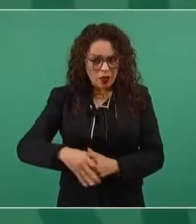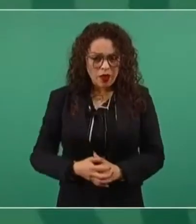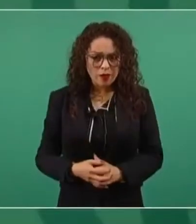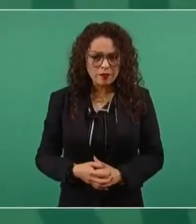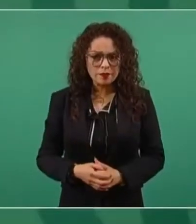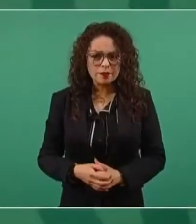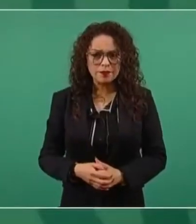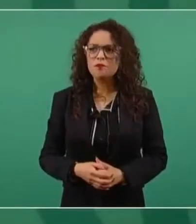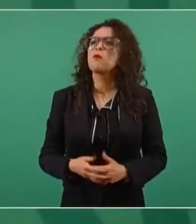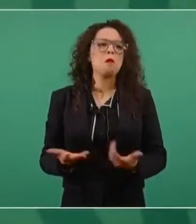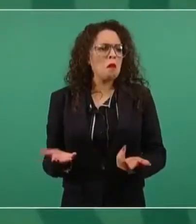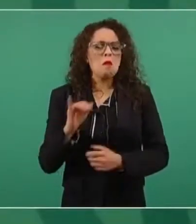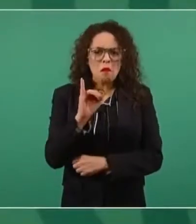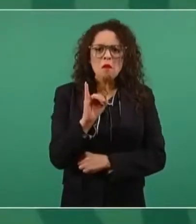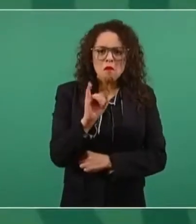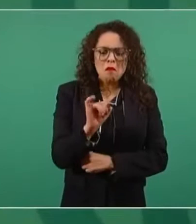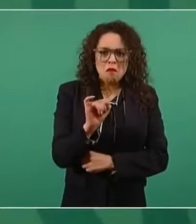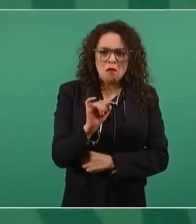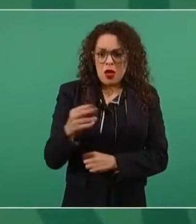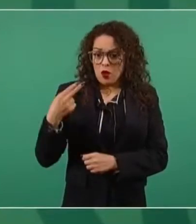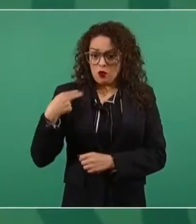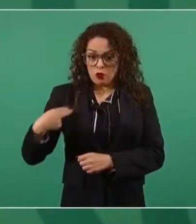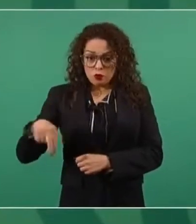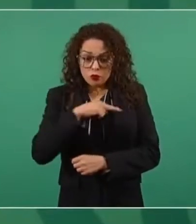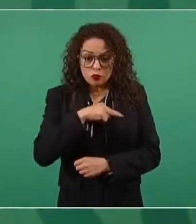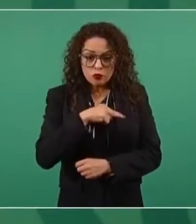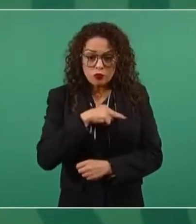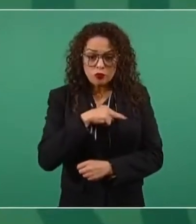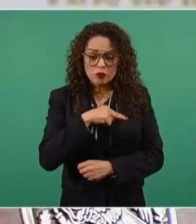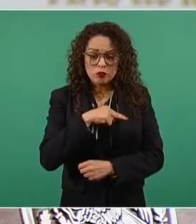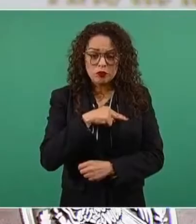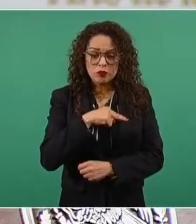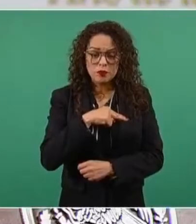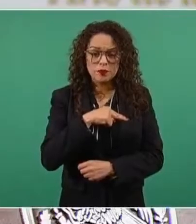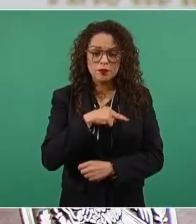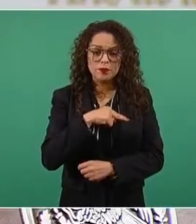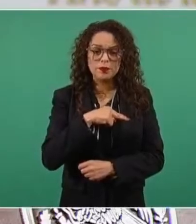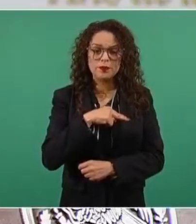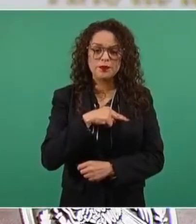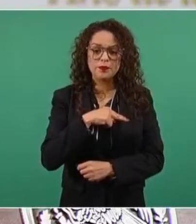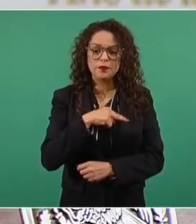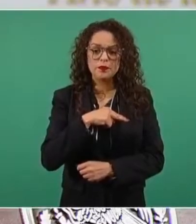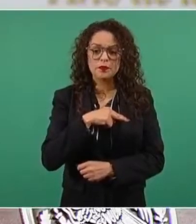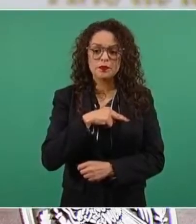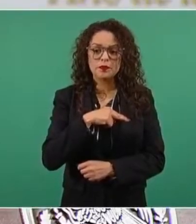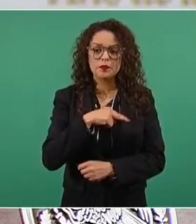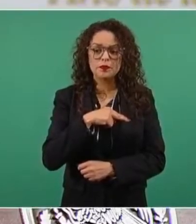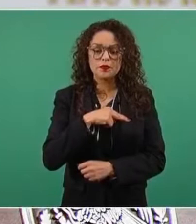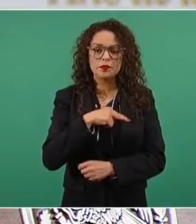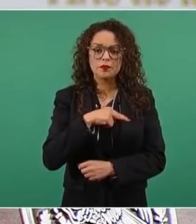nosotros presentamos la